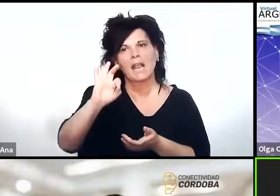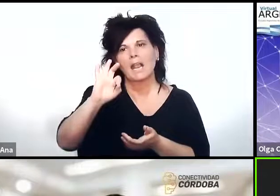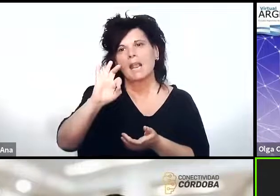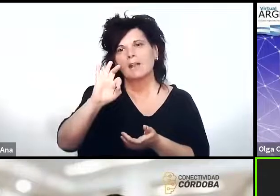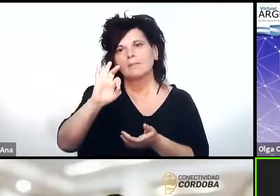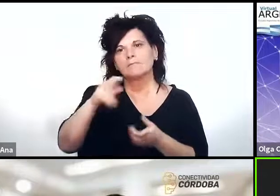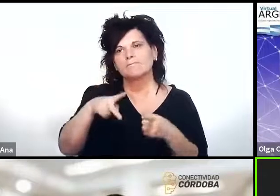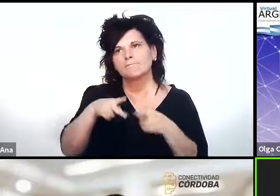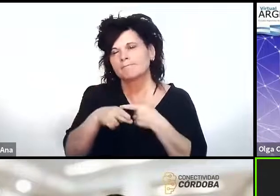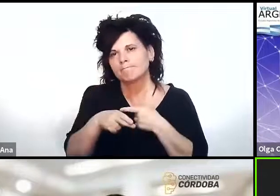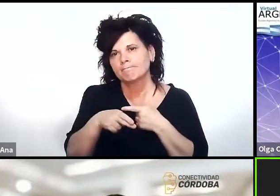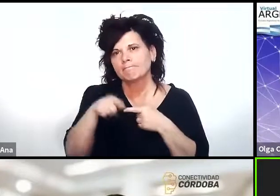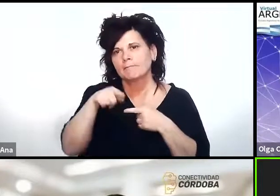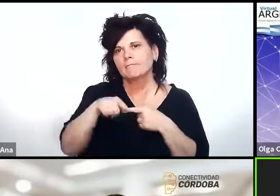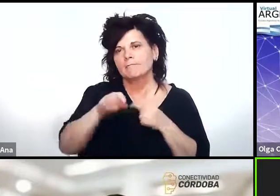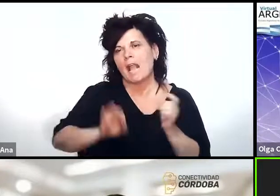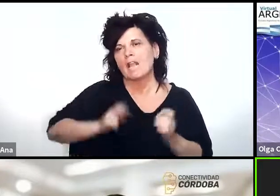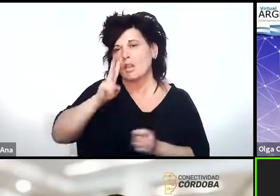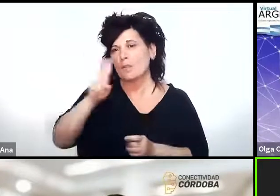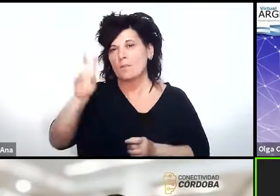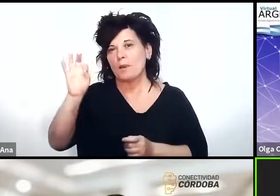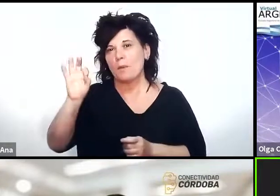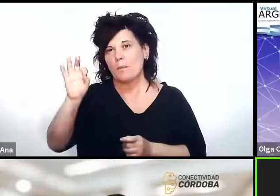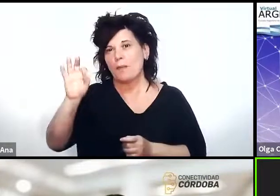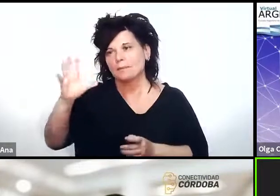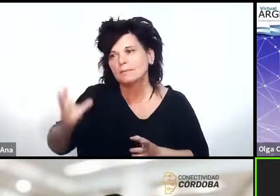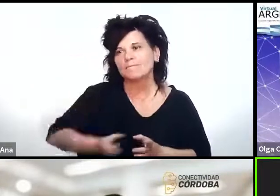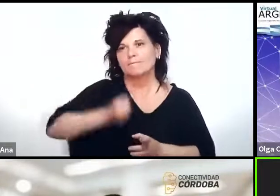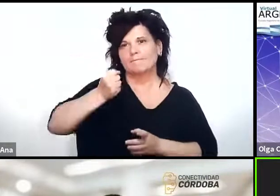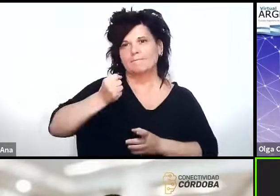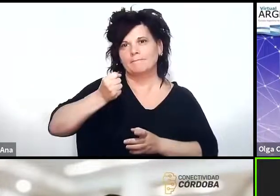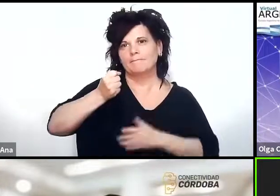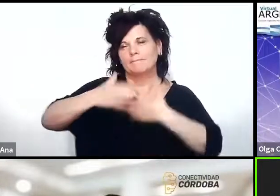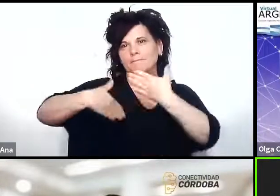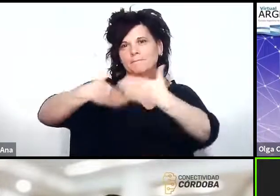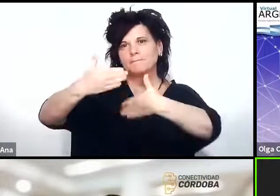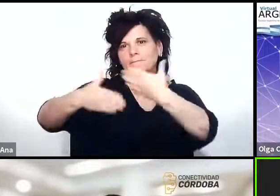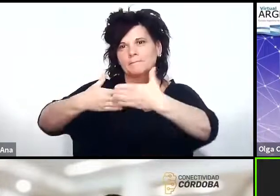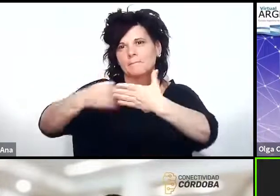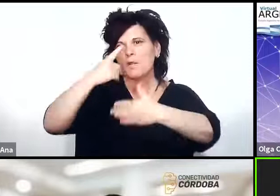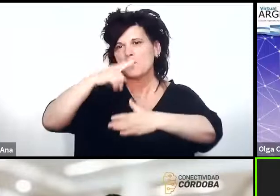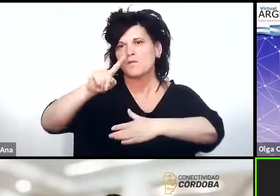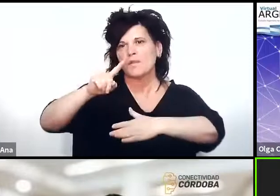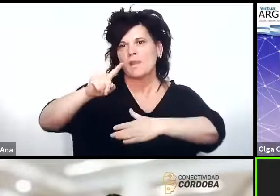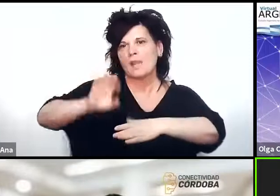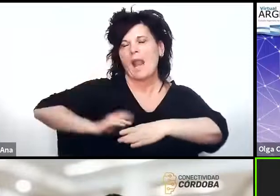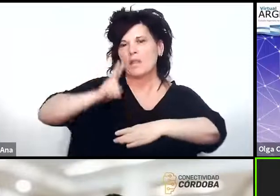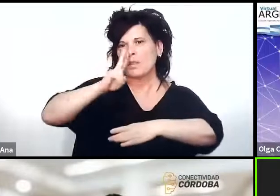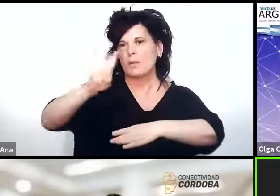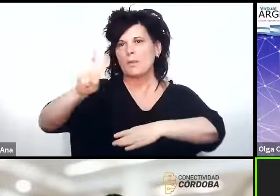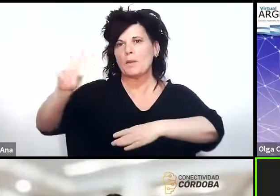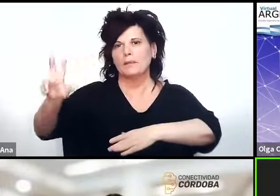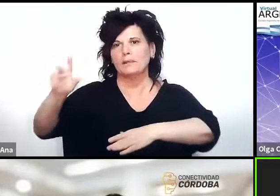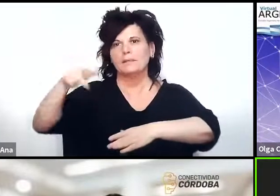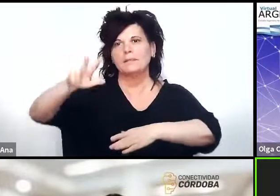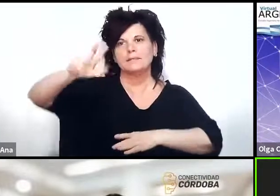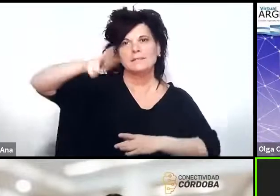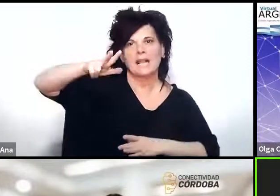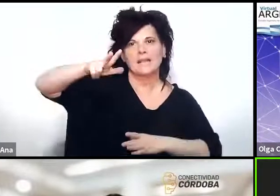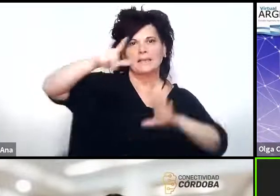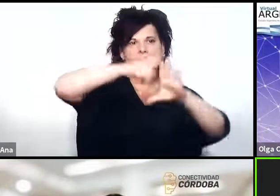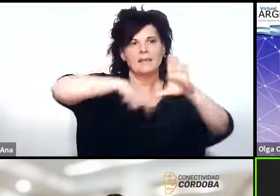2020 y recién en 2023 fines de 2023 vamos a tener ese satélite en órbita